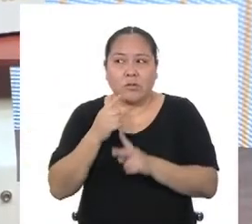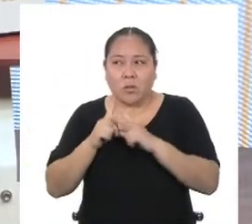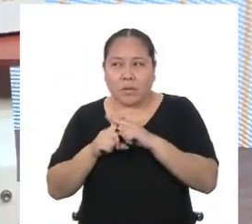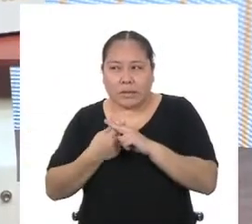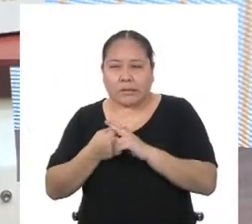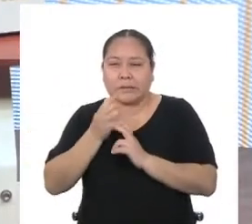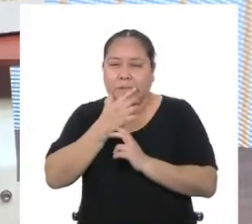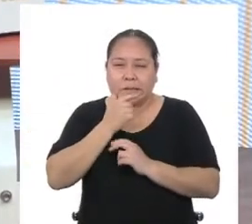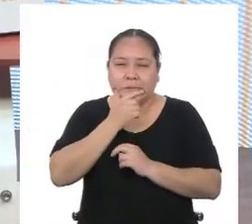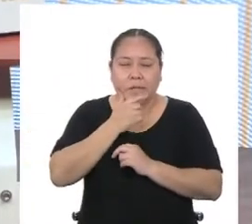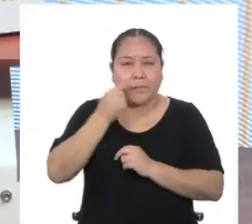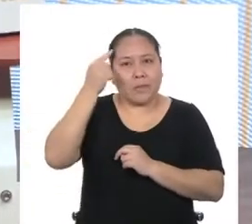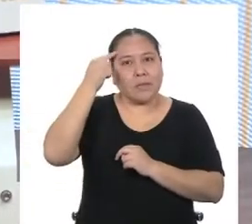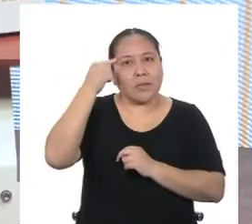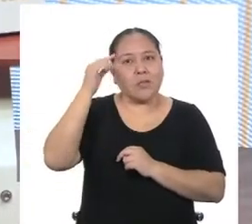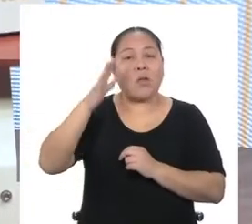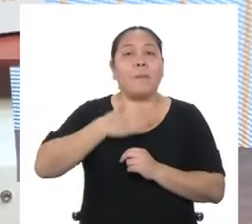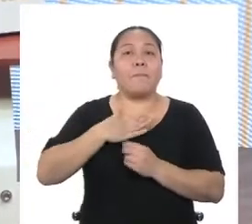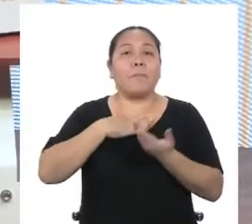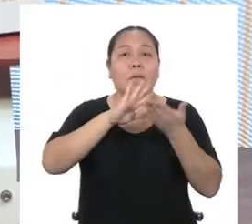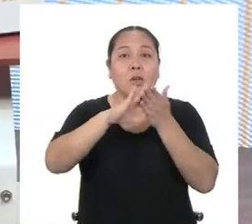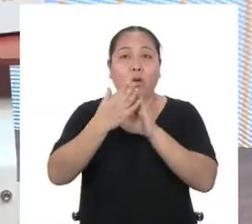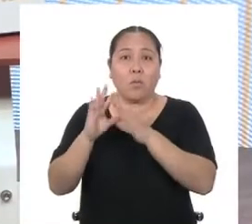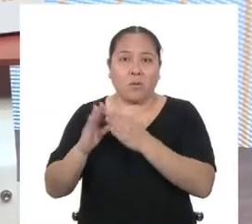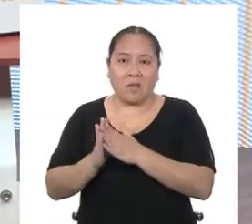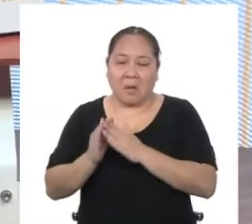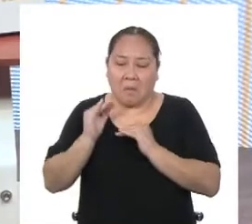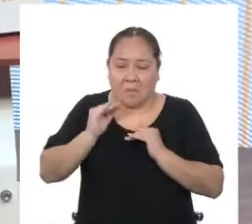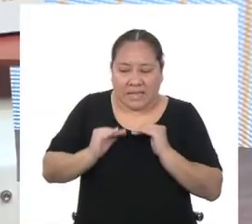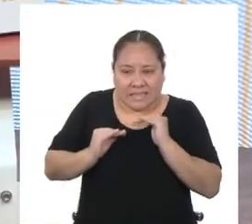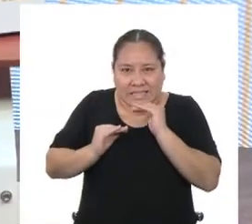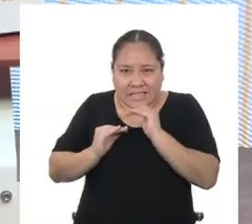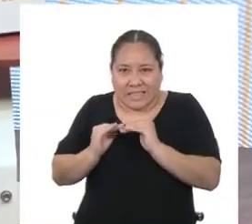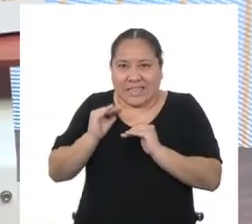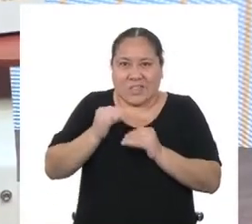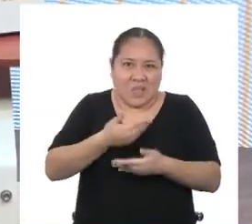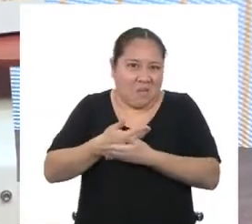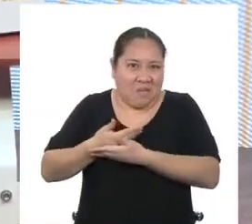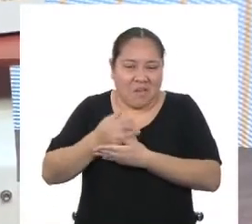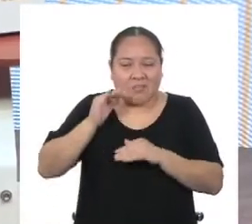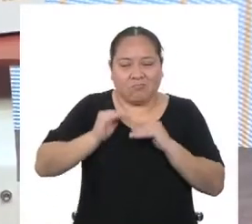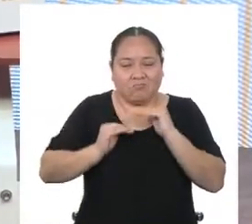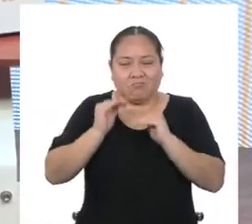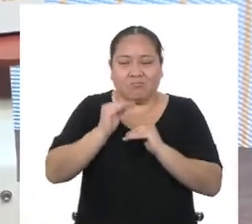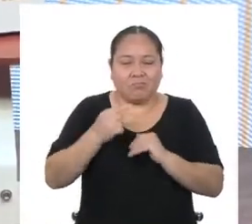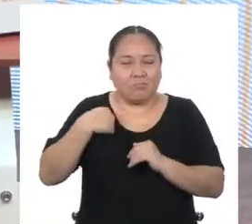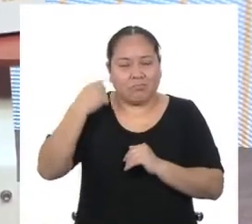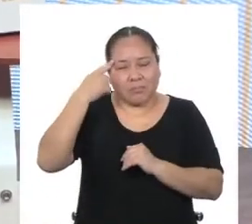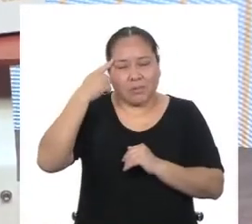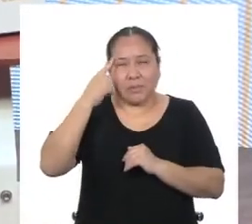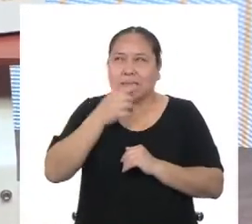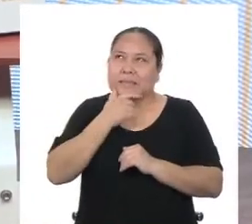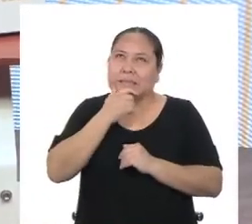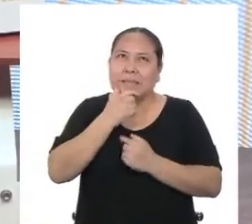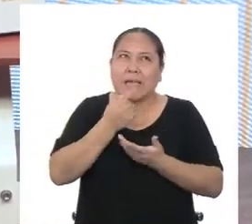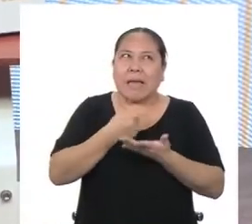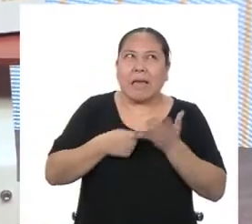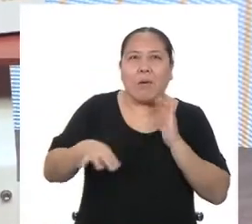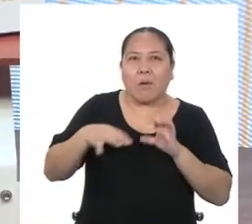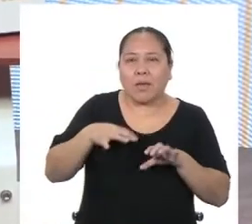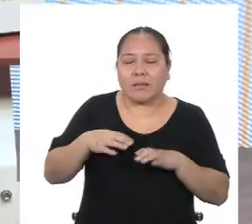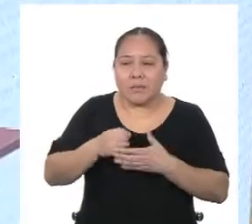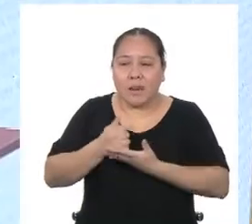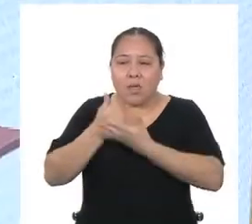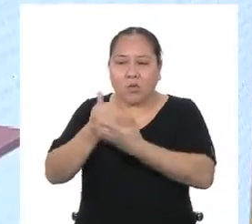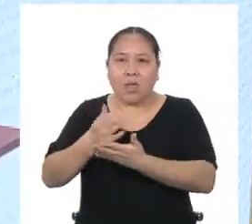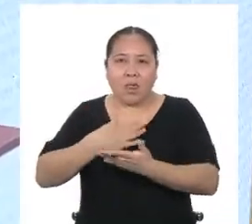pensar primero en mi comunidad. Pasitos de bebé, como les dicen. Estuve días pensando qué podía hacer para llevar más bienestar